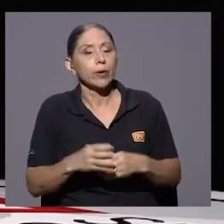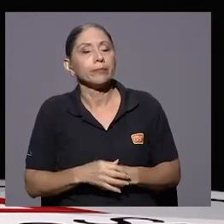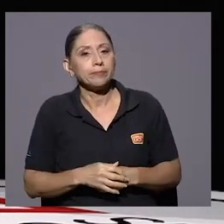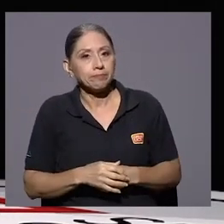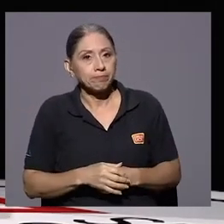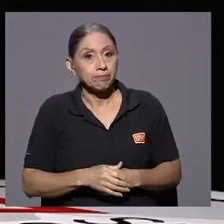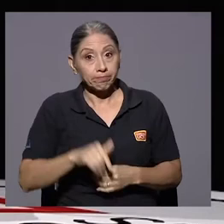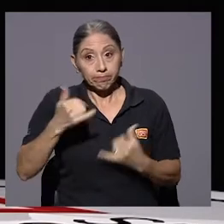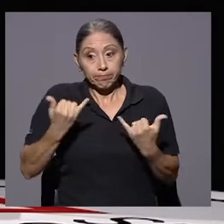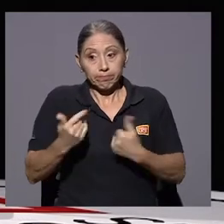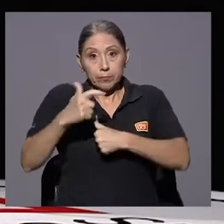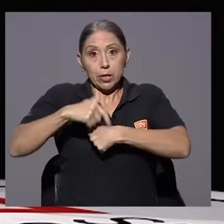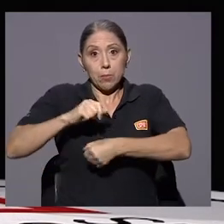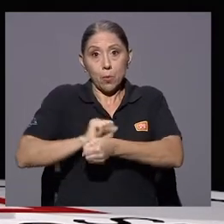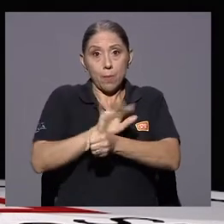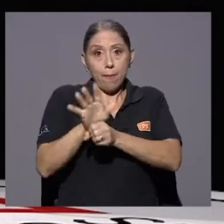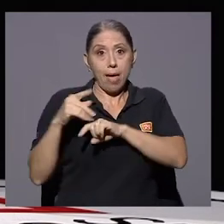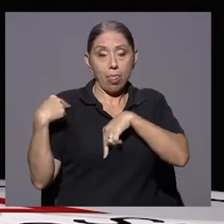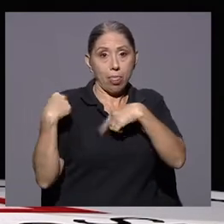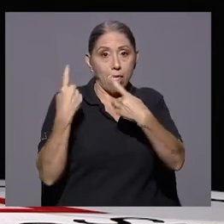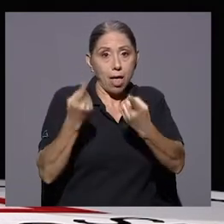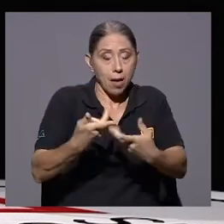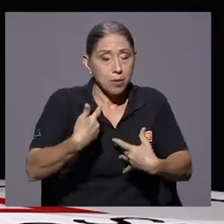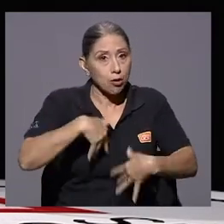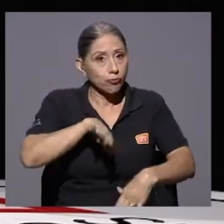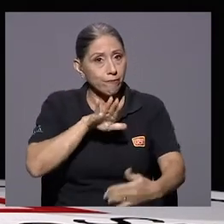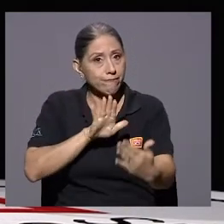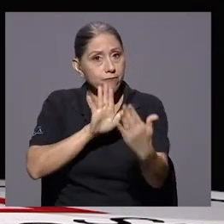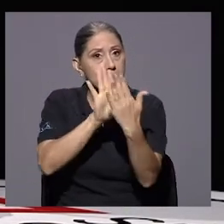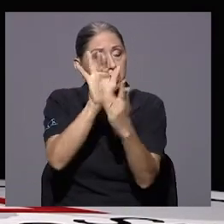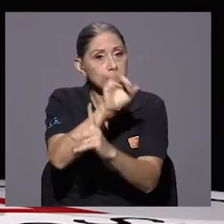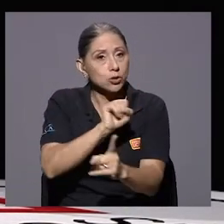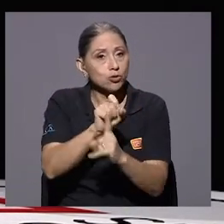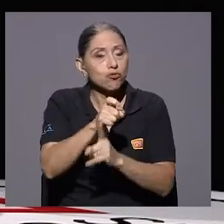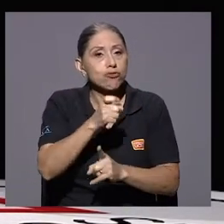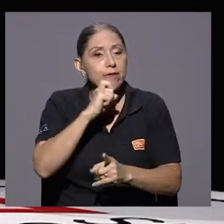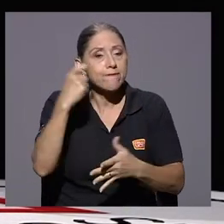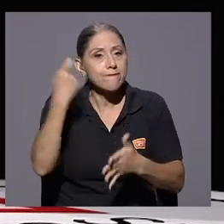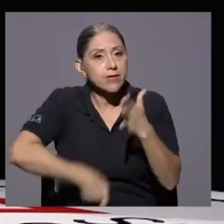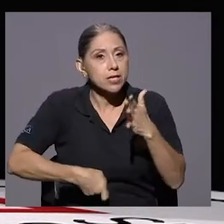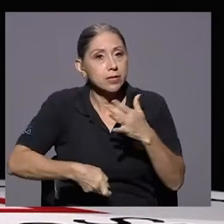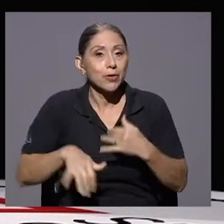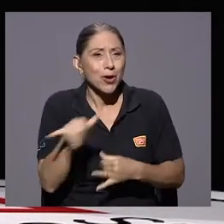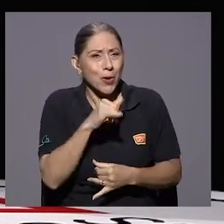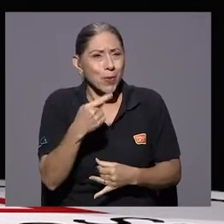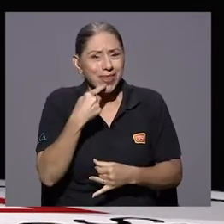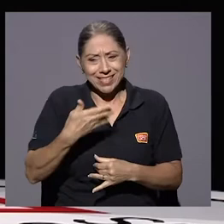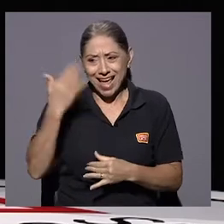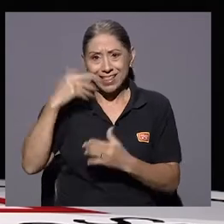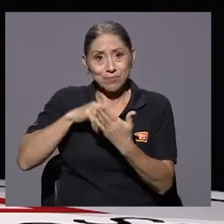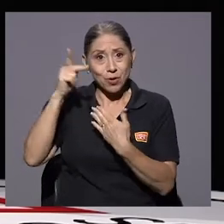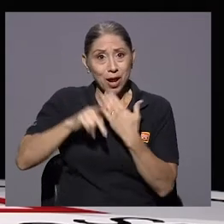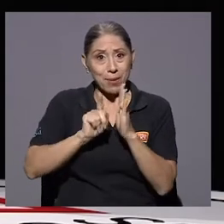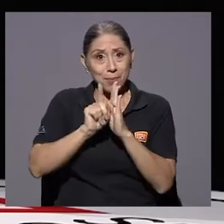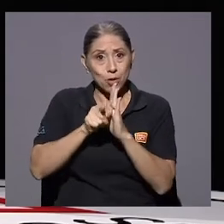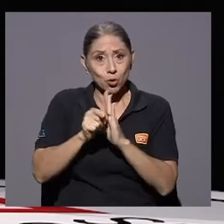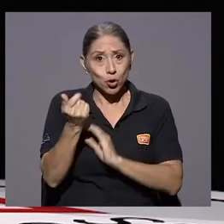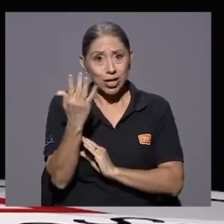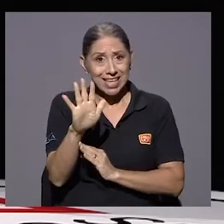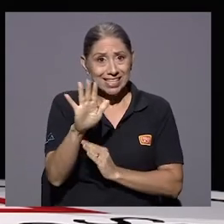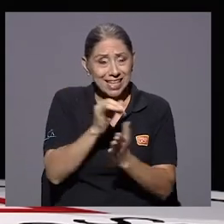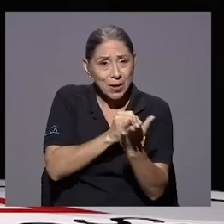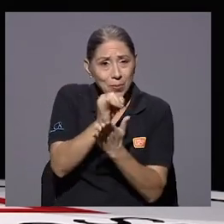en esta pandemia le han puesto el pecho a las balas. Como decía un trabajo que hizo Minuto 15, un trabajo de investigación acá,